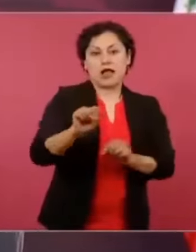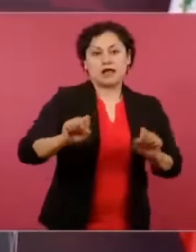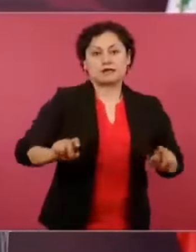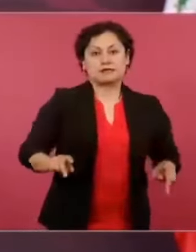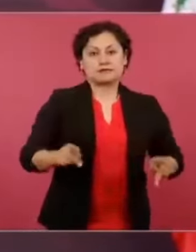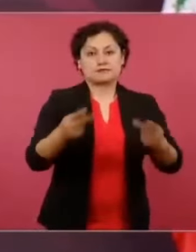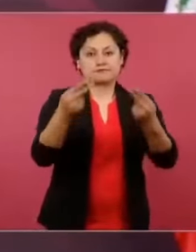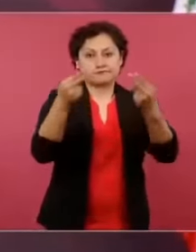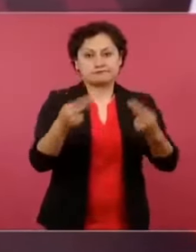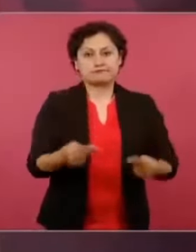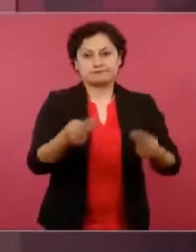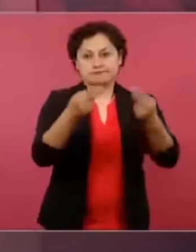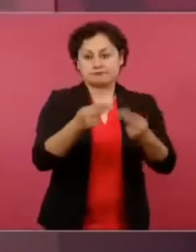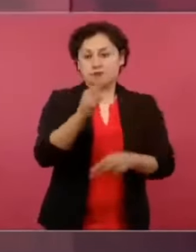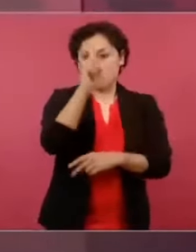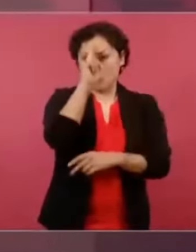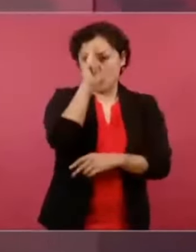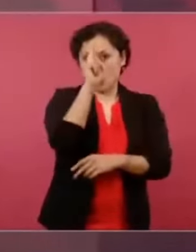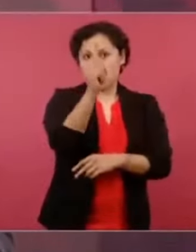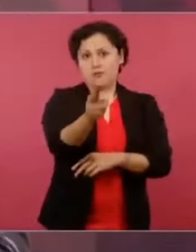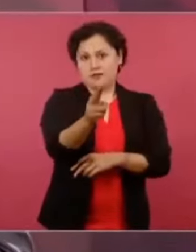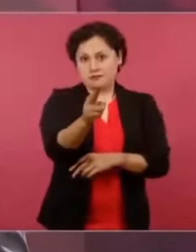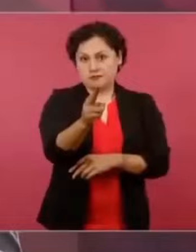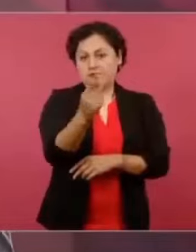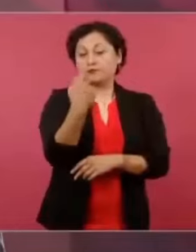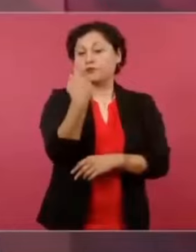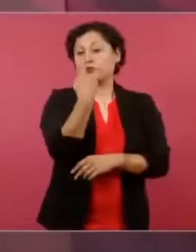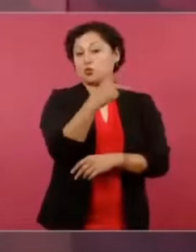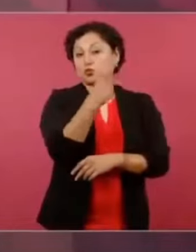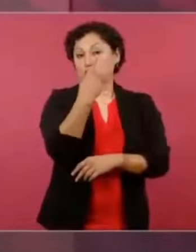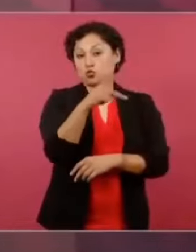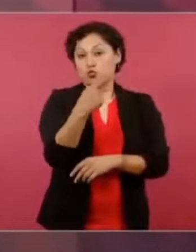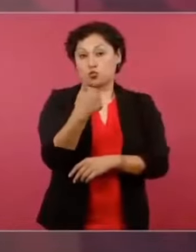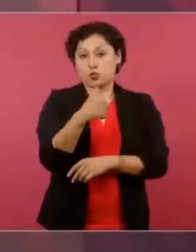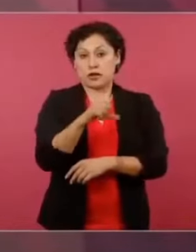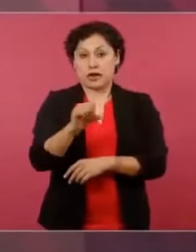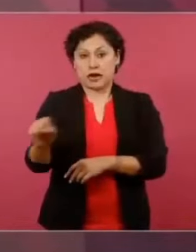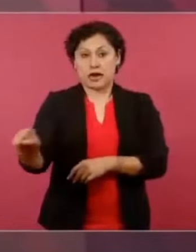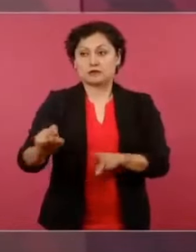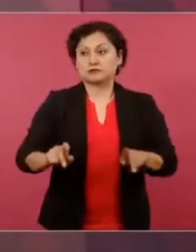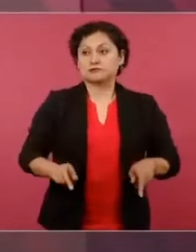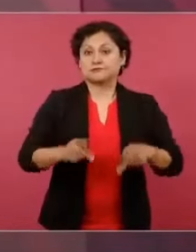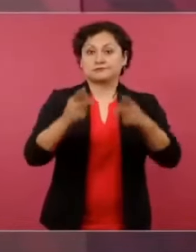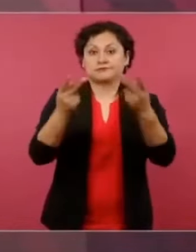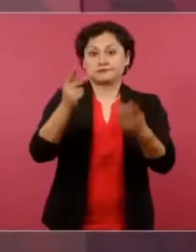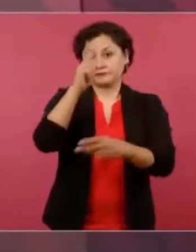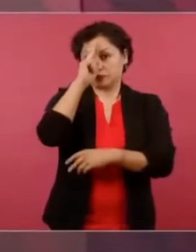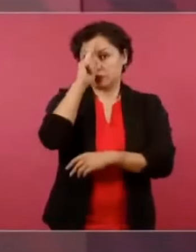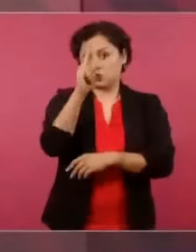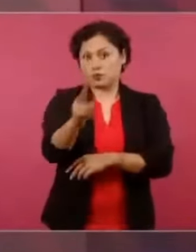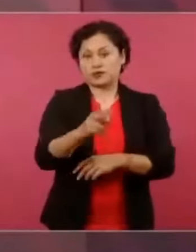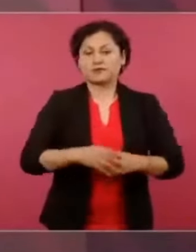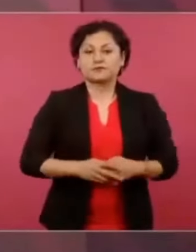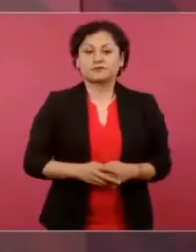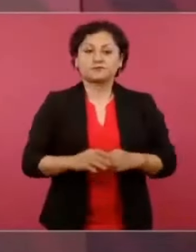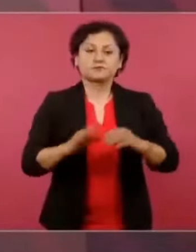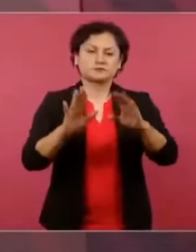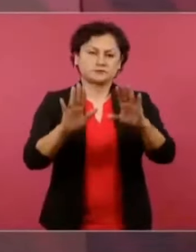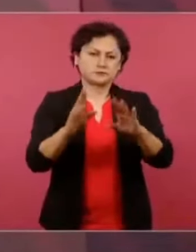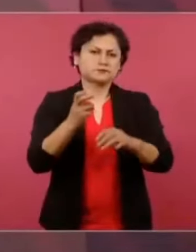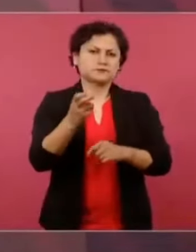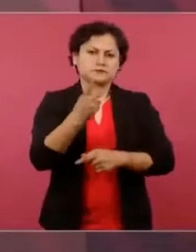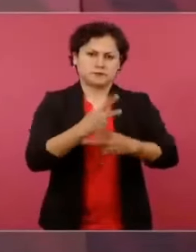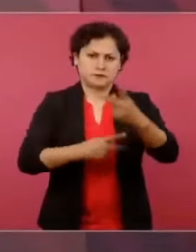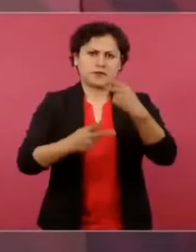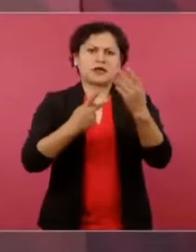de Estados Unidos, nuevos proyectos, sobre todo